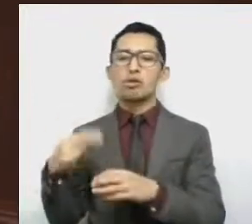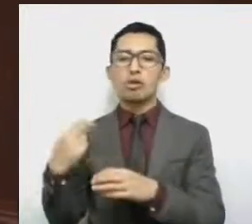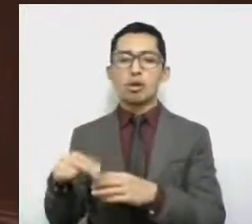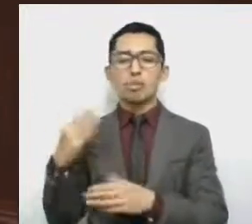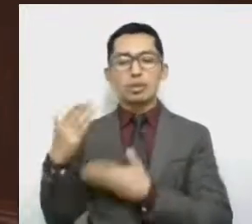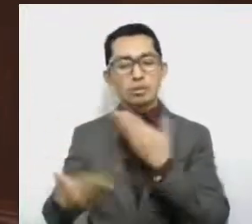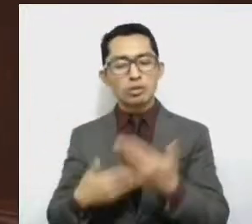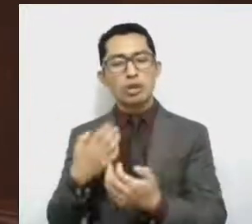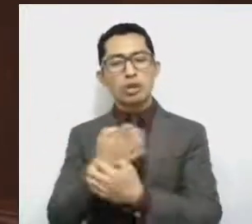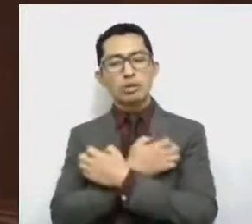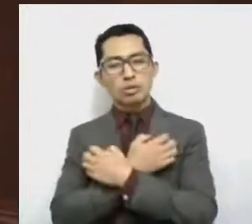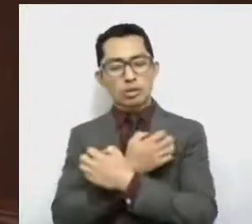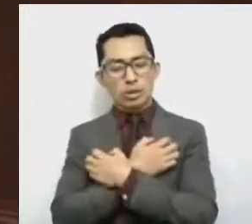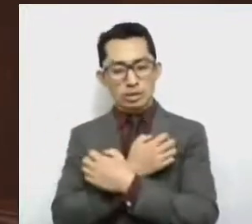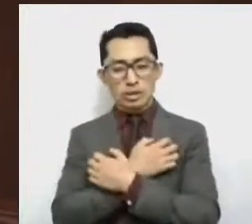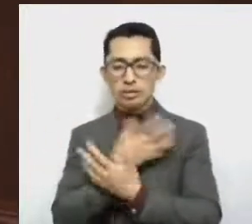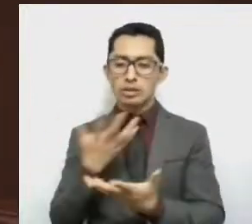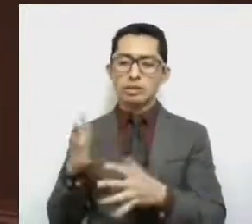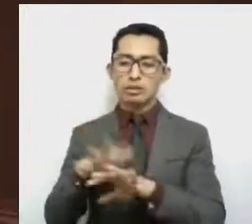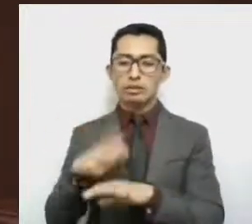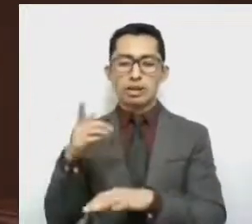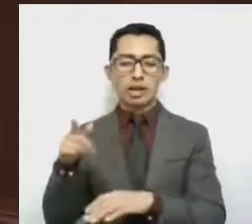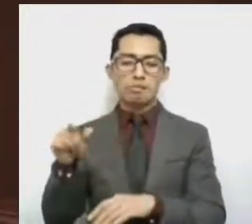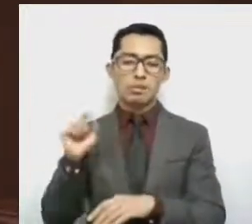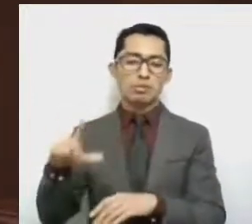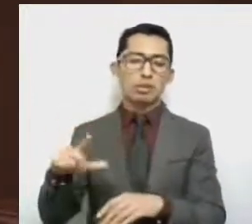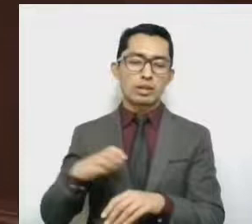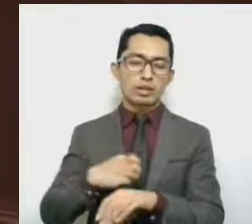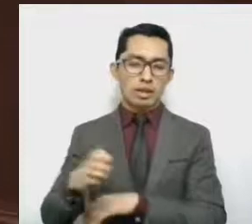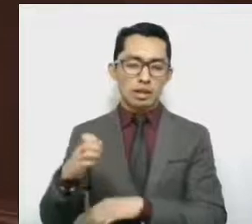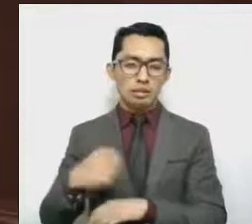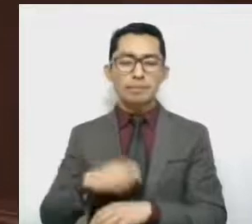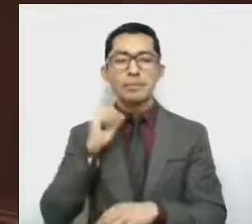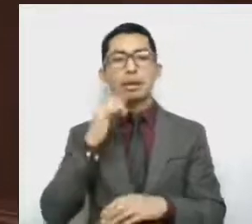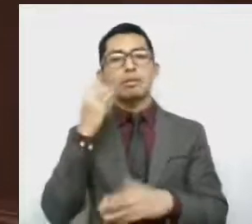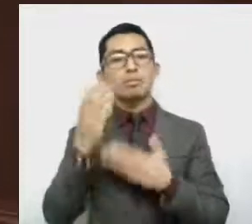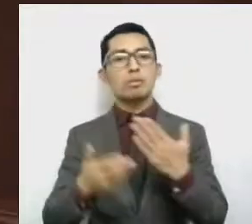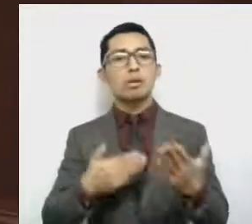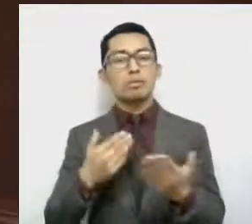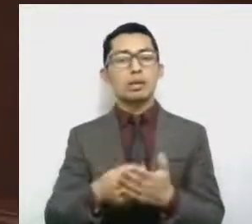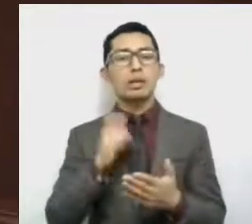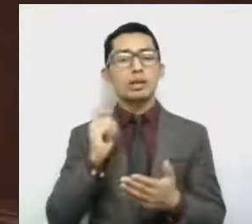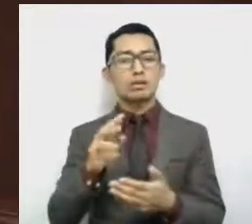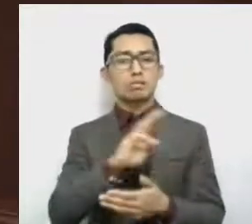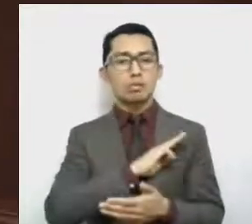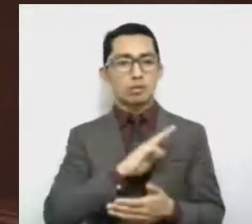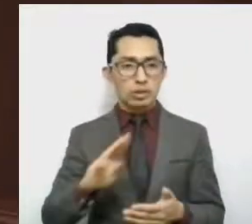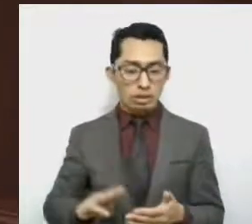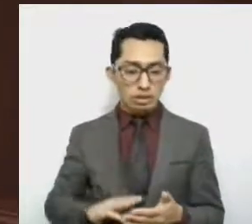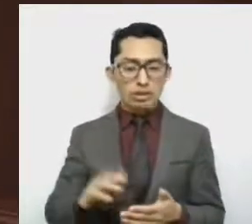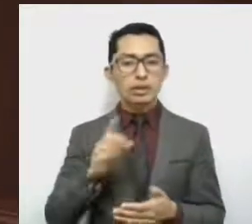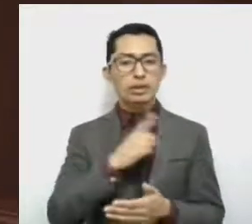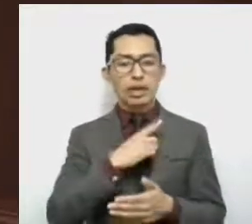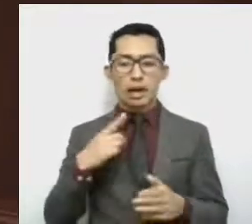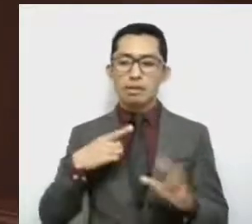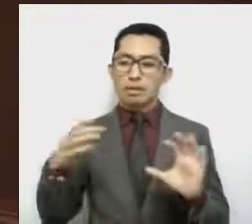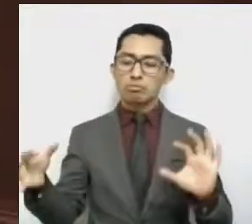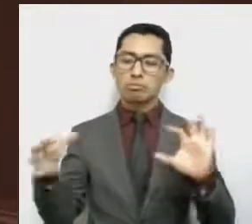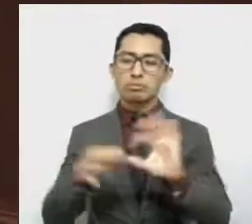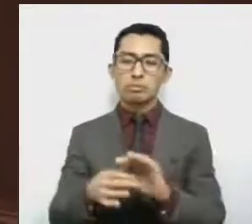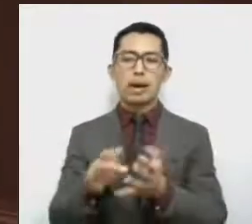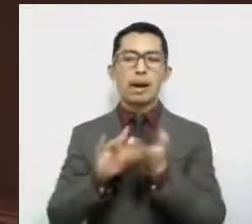Educativos Integrados al Estado. También se propone que los municipios sean parte de la solución,